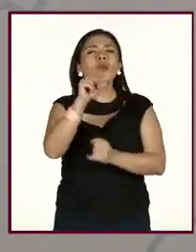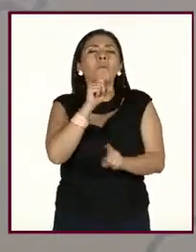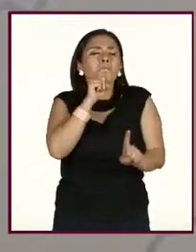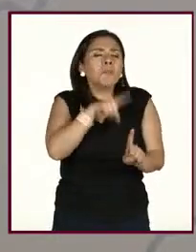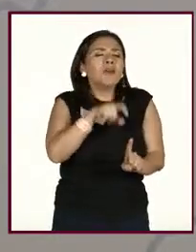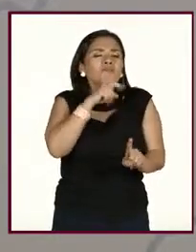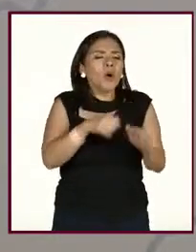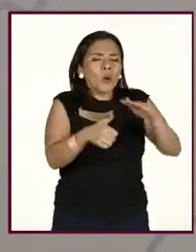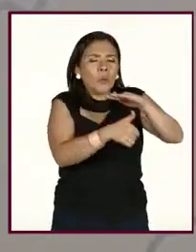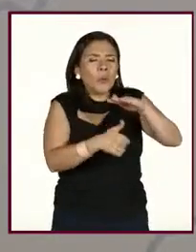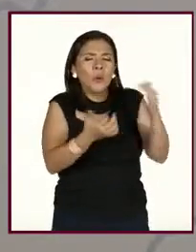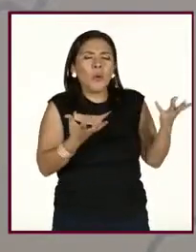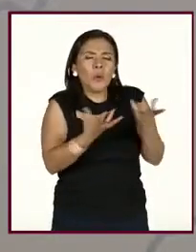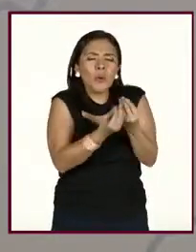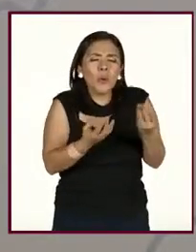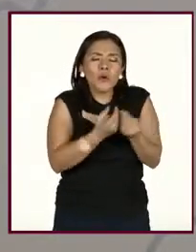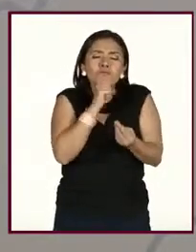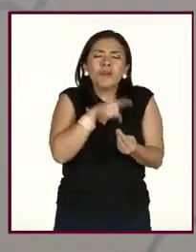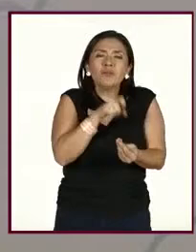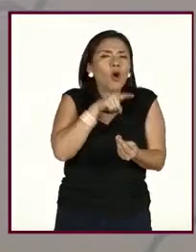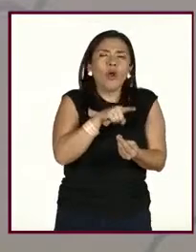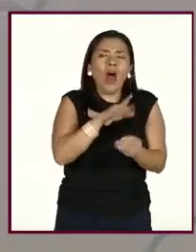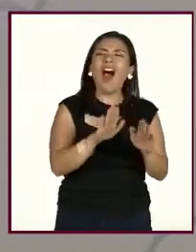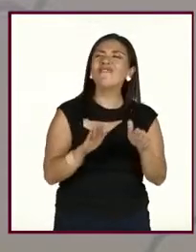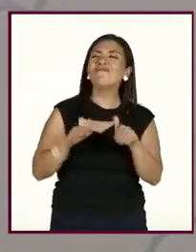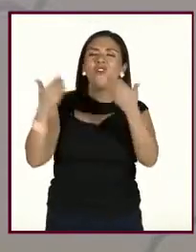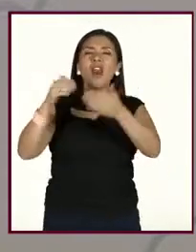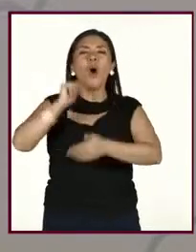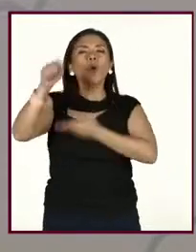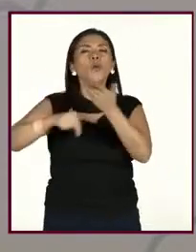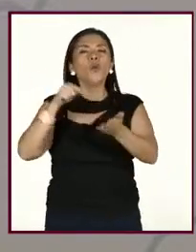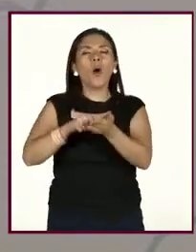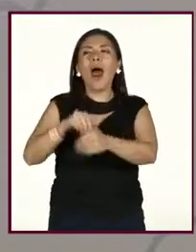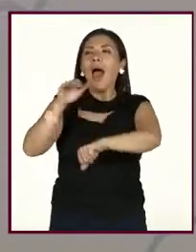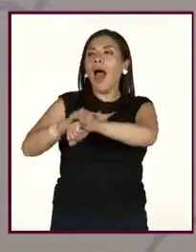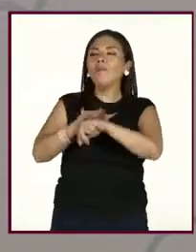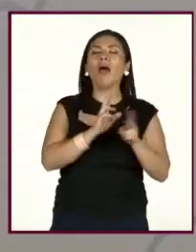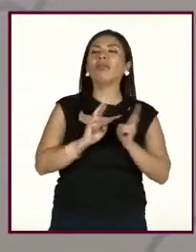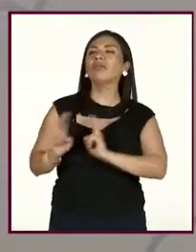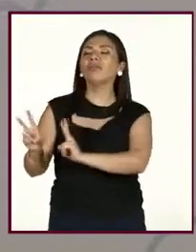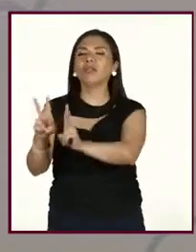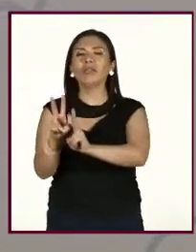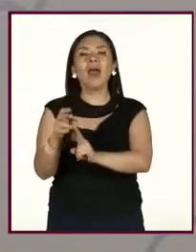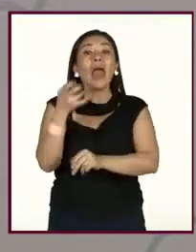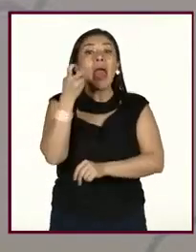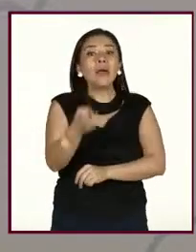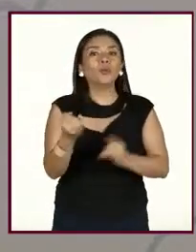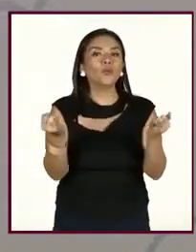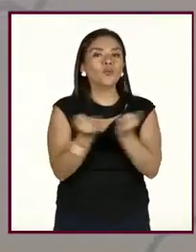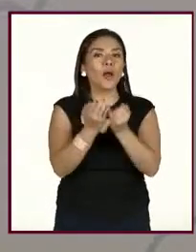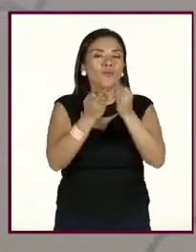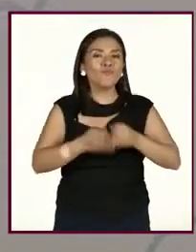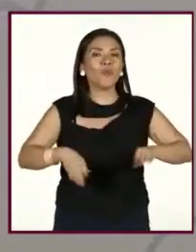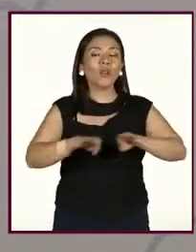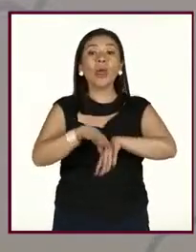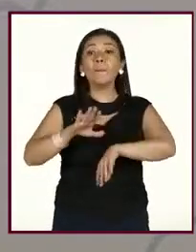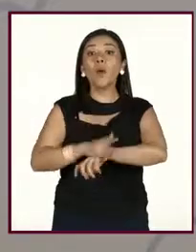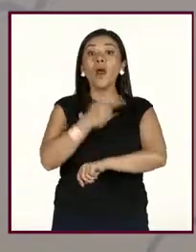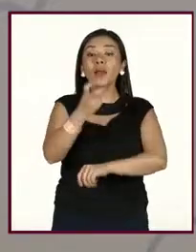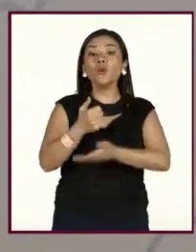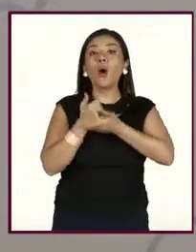entorno, a veces, de trabajo, ¿no? Porque de esta forma